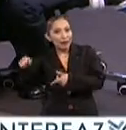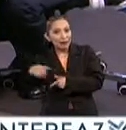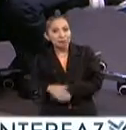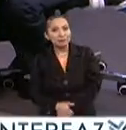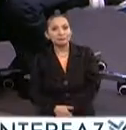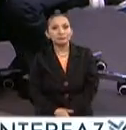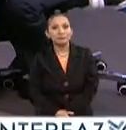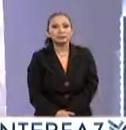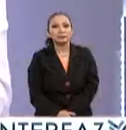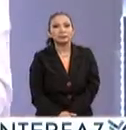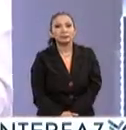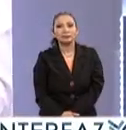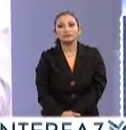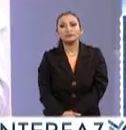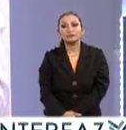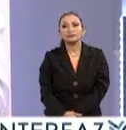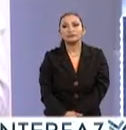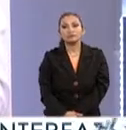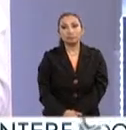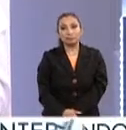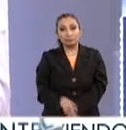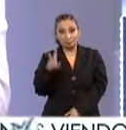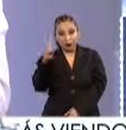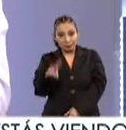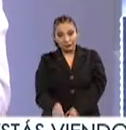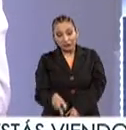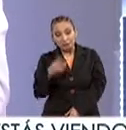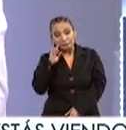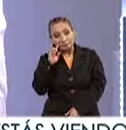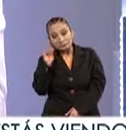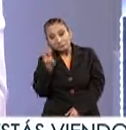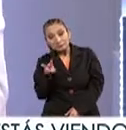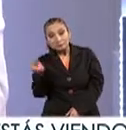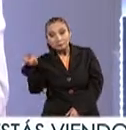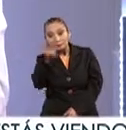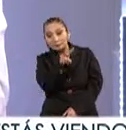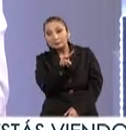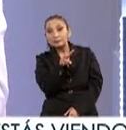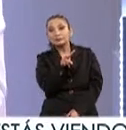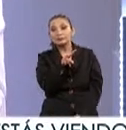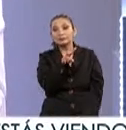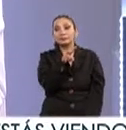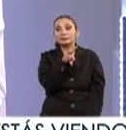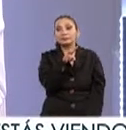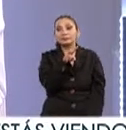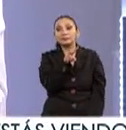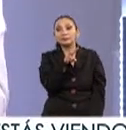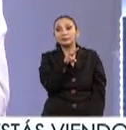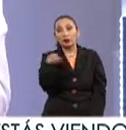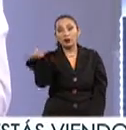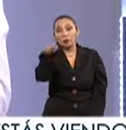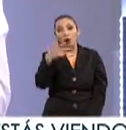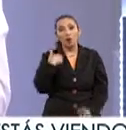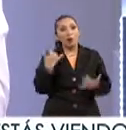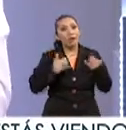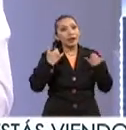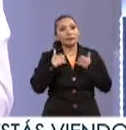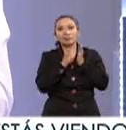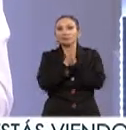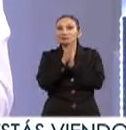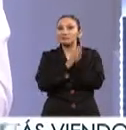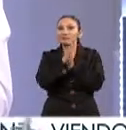Bueno, de entrada, diríamos, una gran recepción,